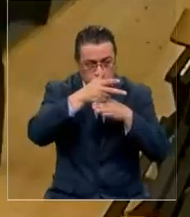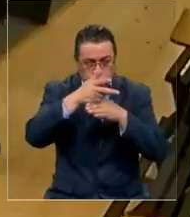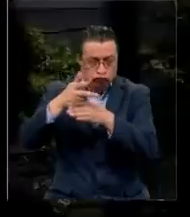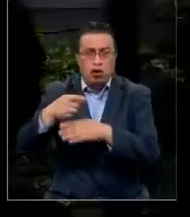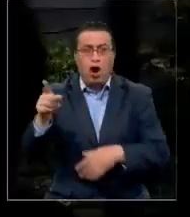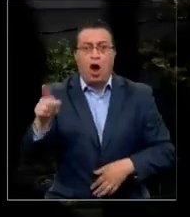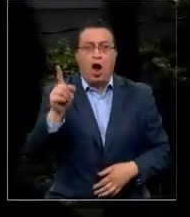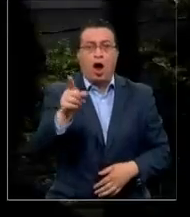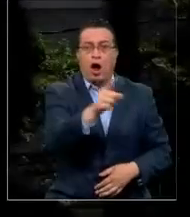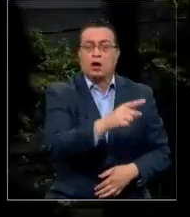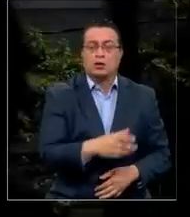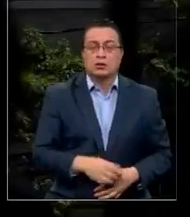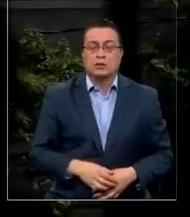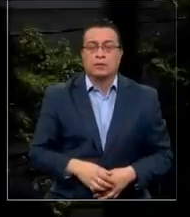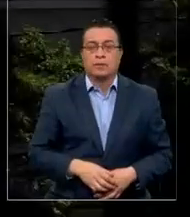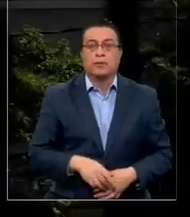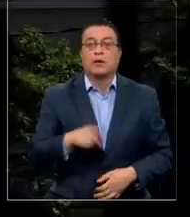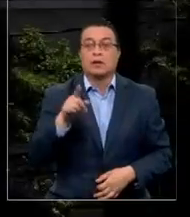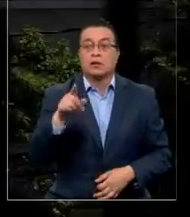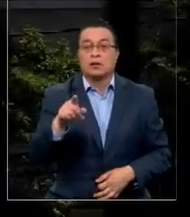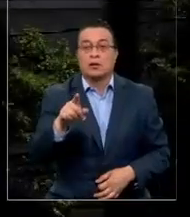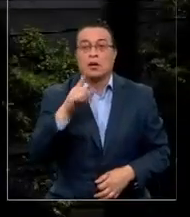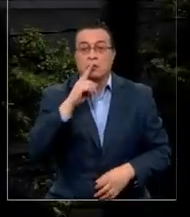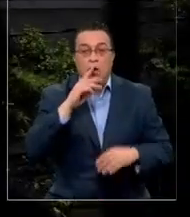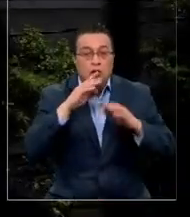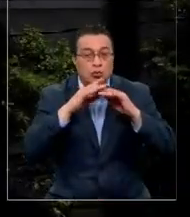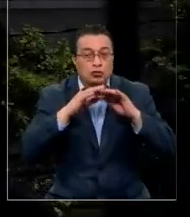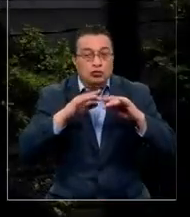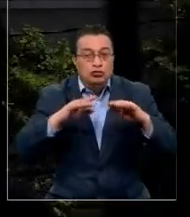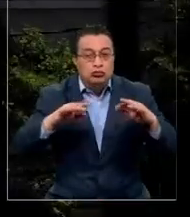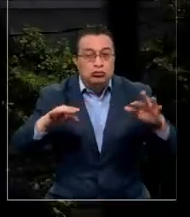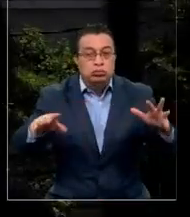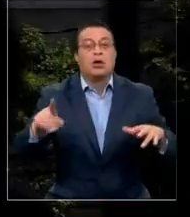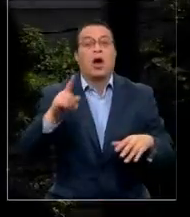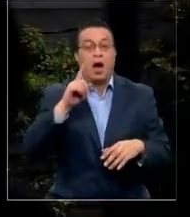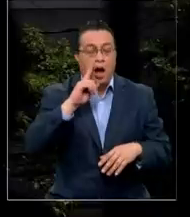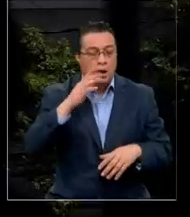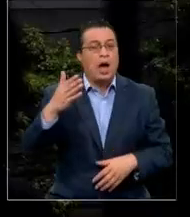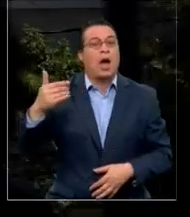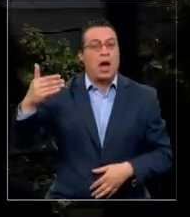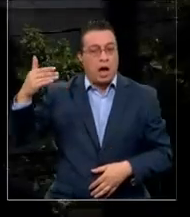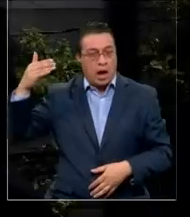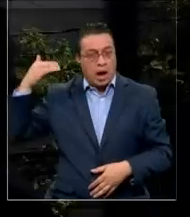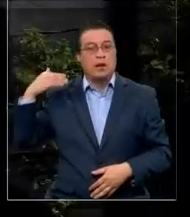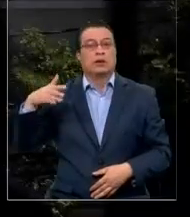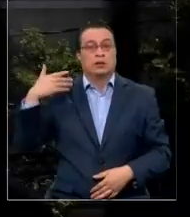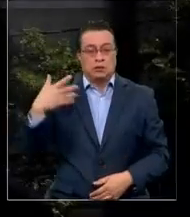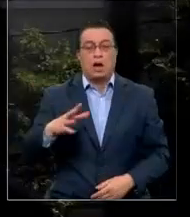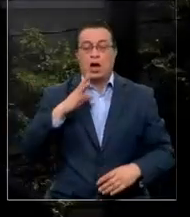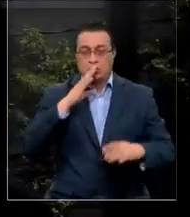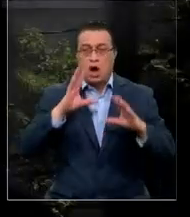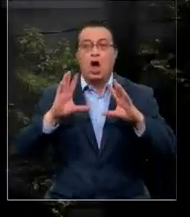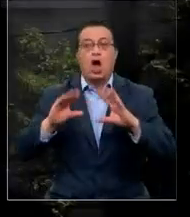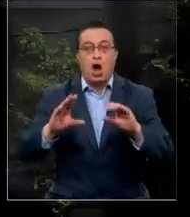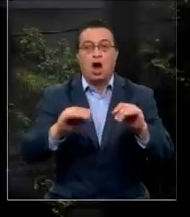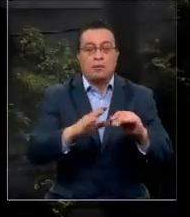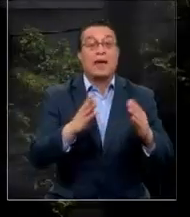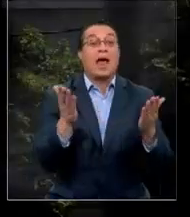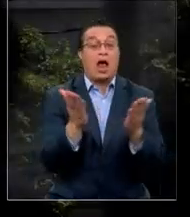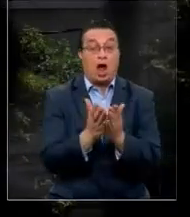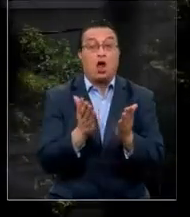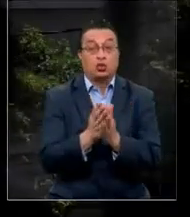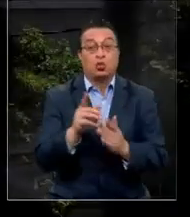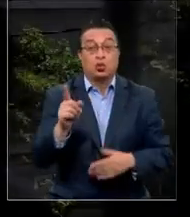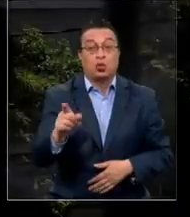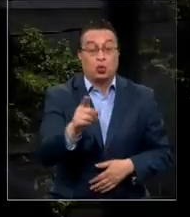de seguridad. Era un rumor bastante que venía desde hace tiempo. Se comentaba que a sus estudiantes,